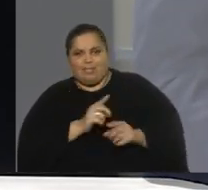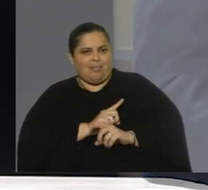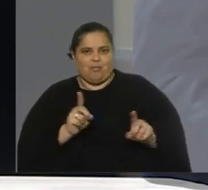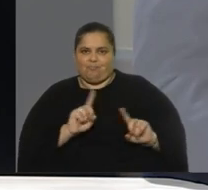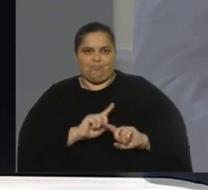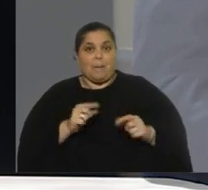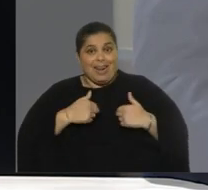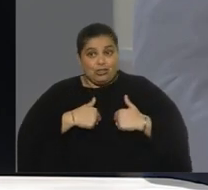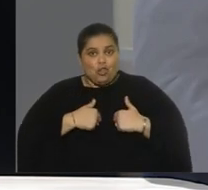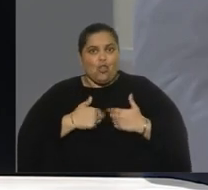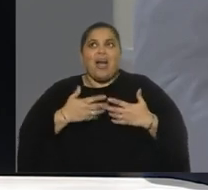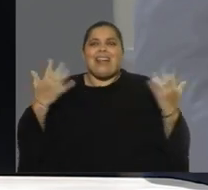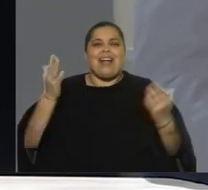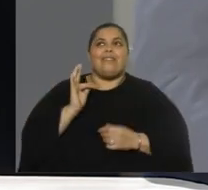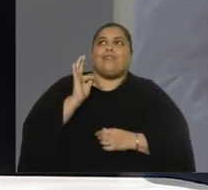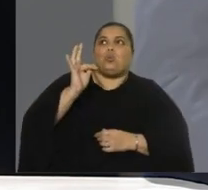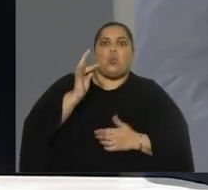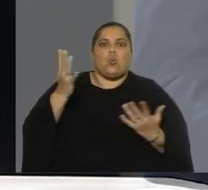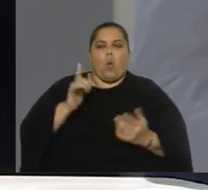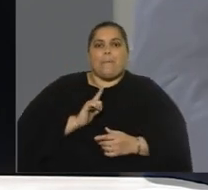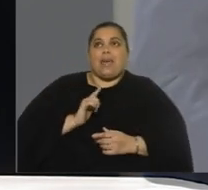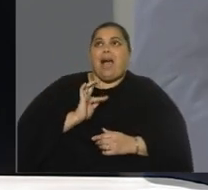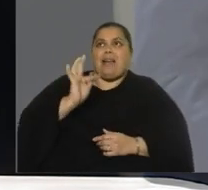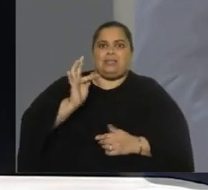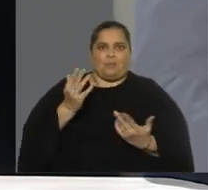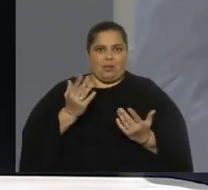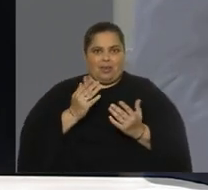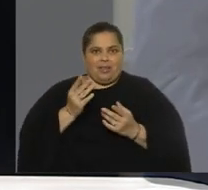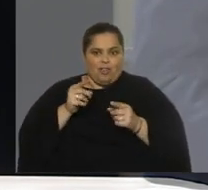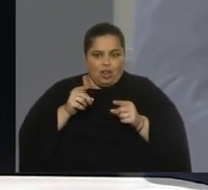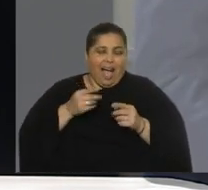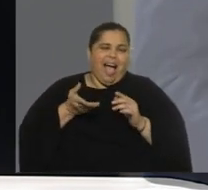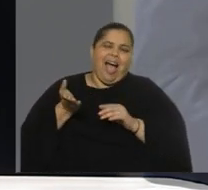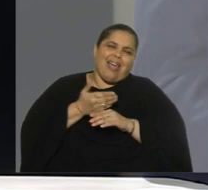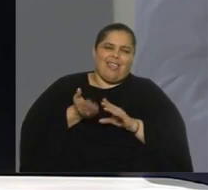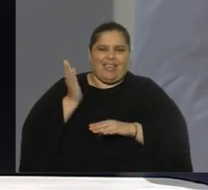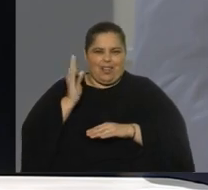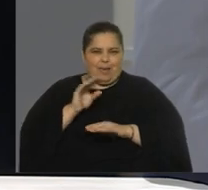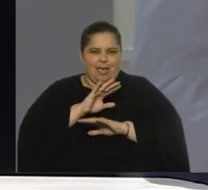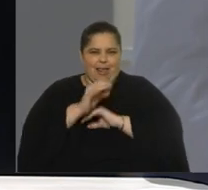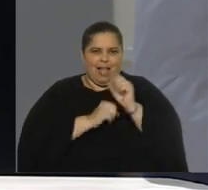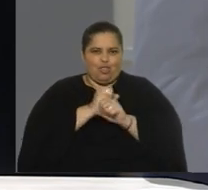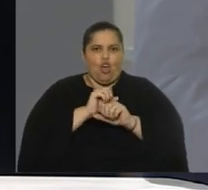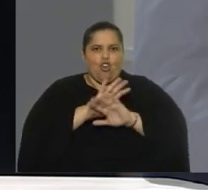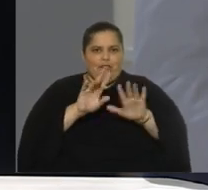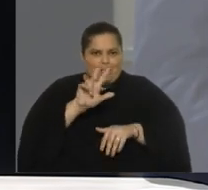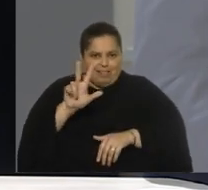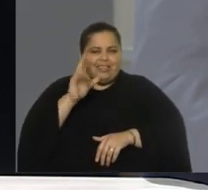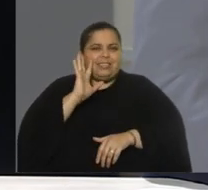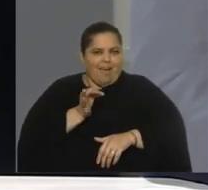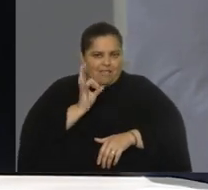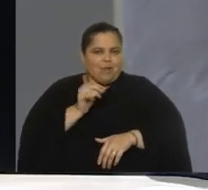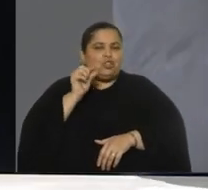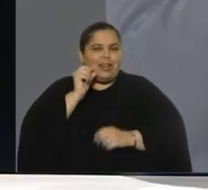la gran esperanza, porque los que estábamos a ese nivel, antes de irme en el 93, sabíamos muy bien que Sereñi le dio a